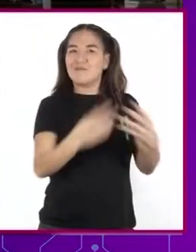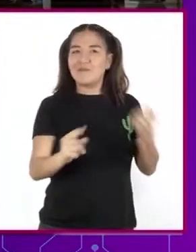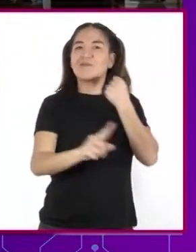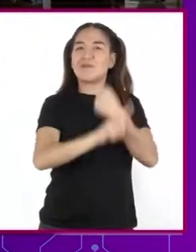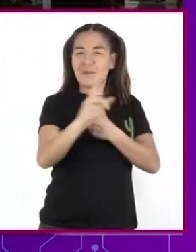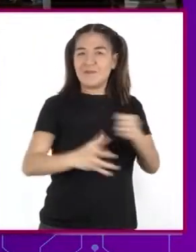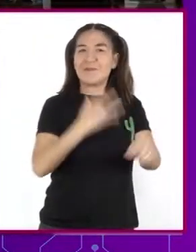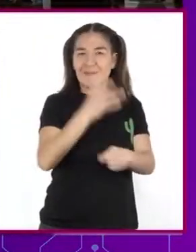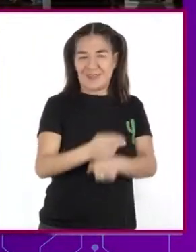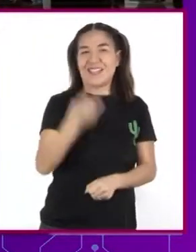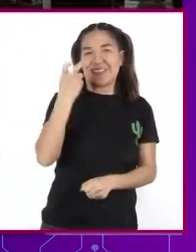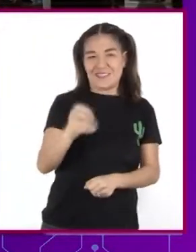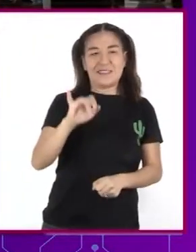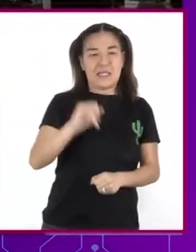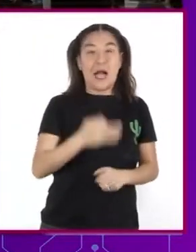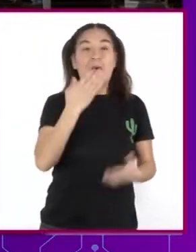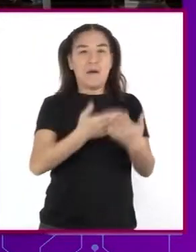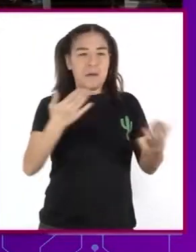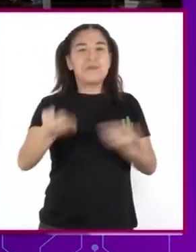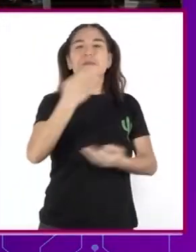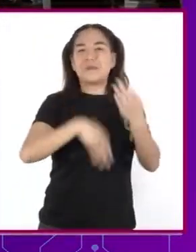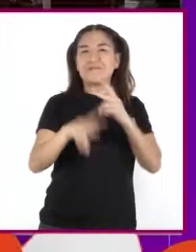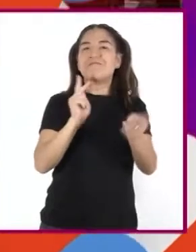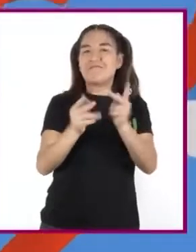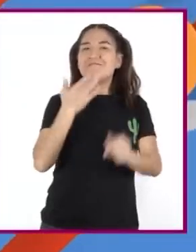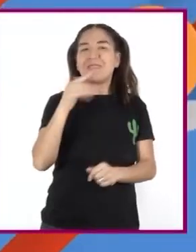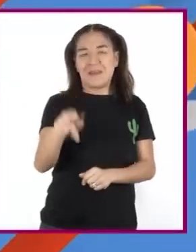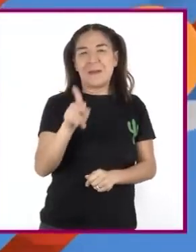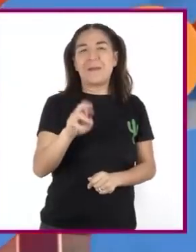Por eso actualmente Todos se vean muy bien con Pedro